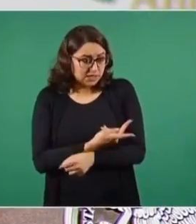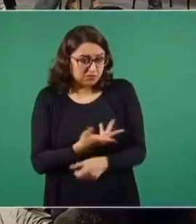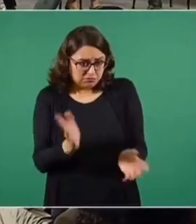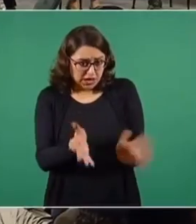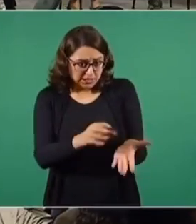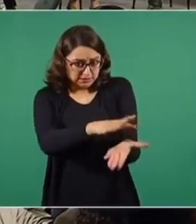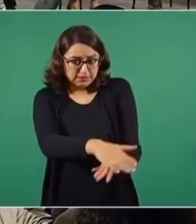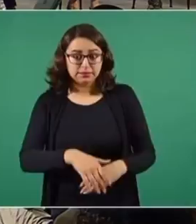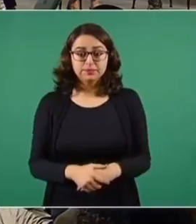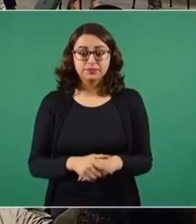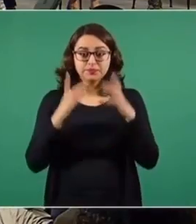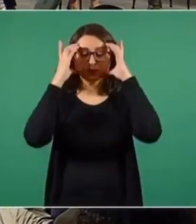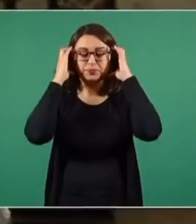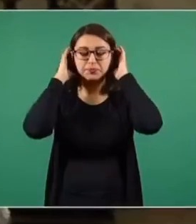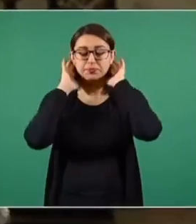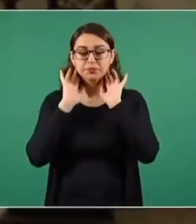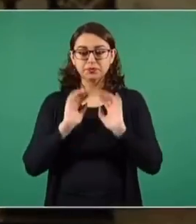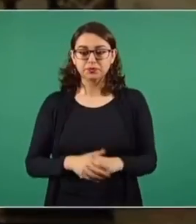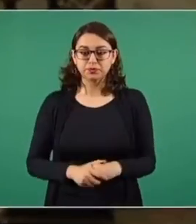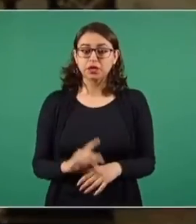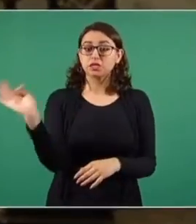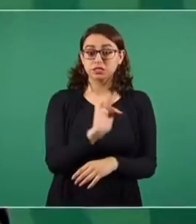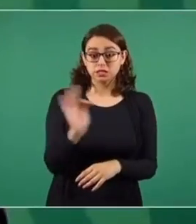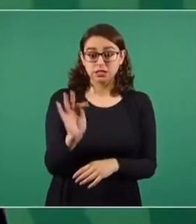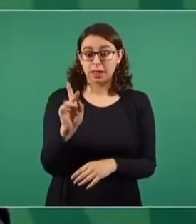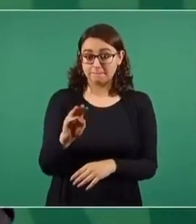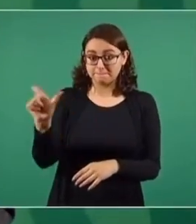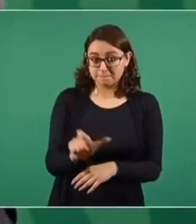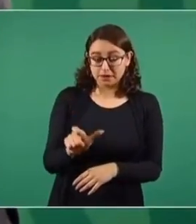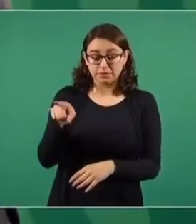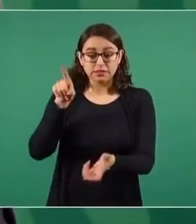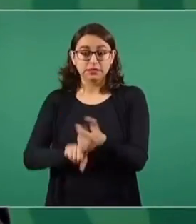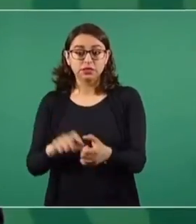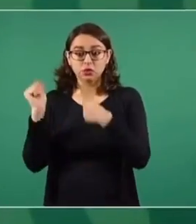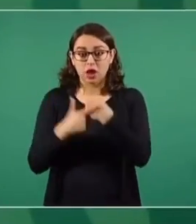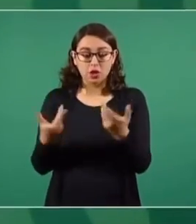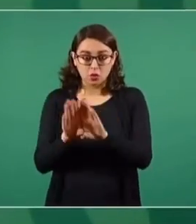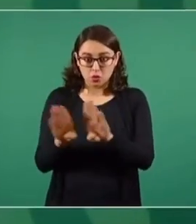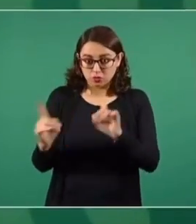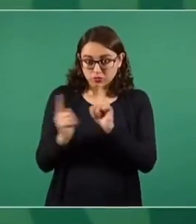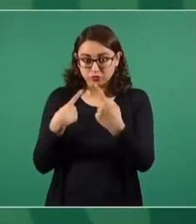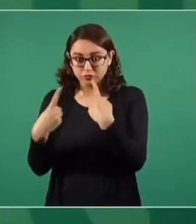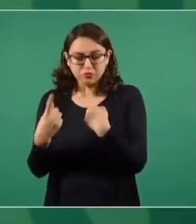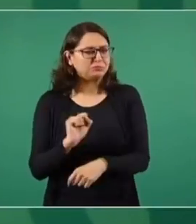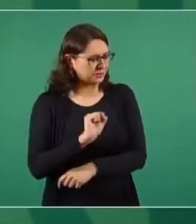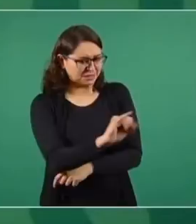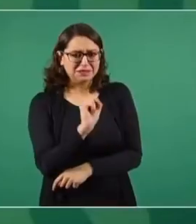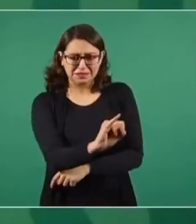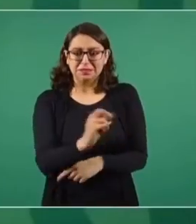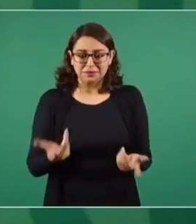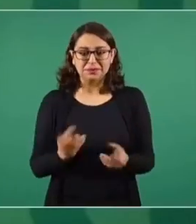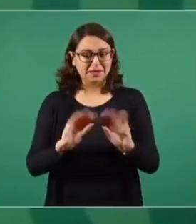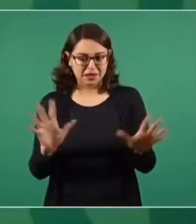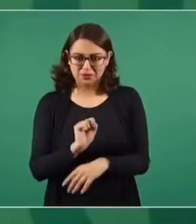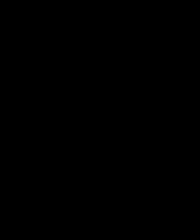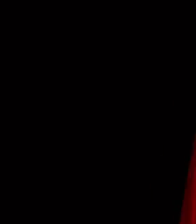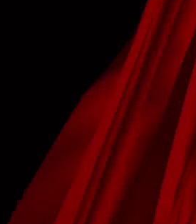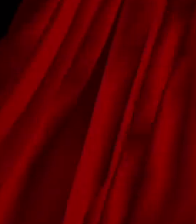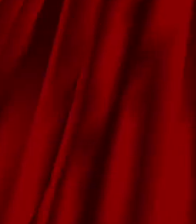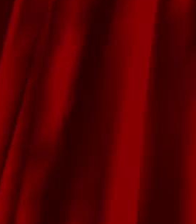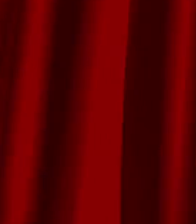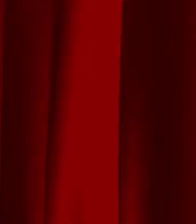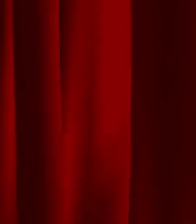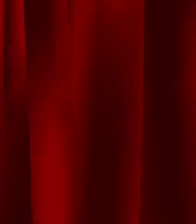que usted nos está planteando. ¿Podría recibir un castigo Pemex? Sí, sí, a sus expertos, que seguramente son contrarios a nosotros, pero no hay ningún problema. Gracias.